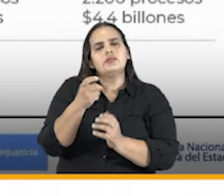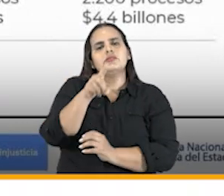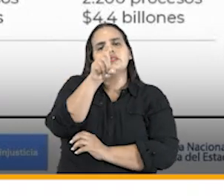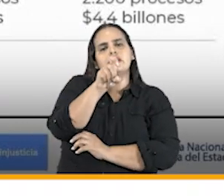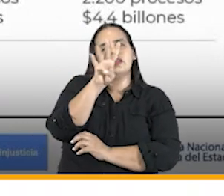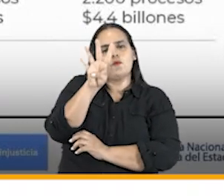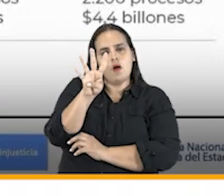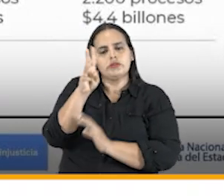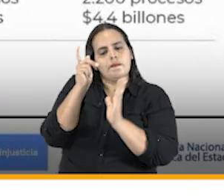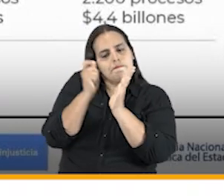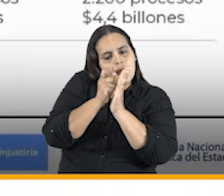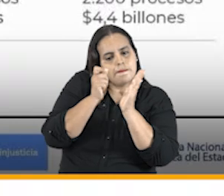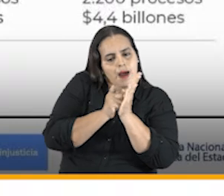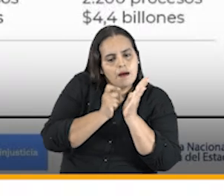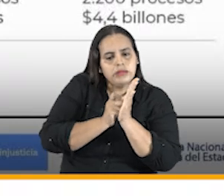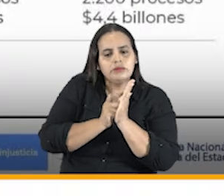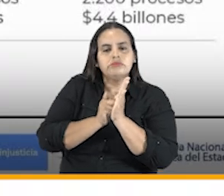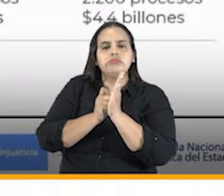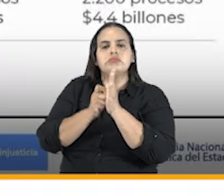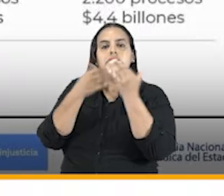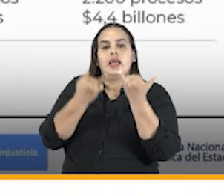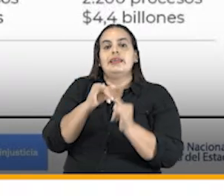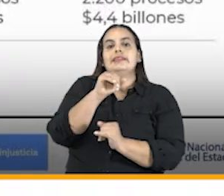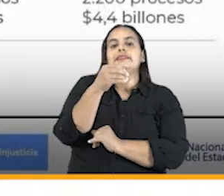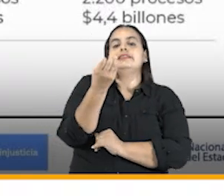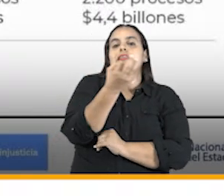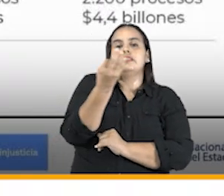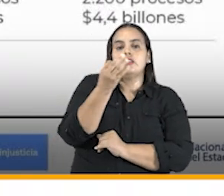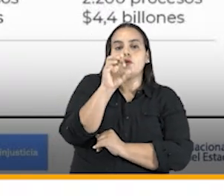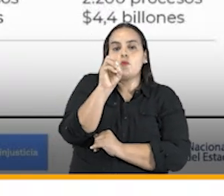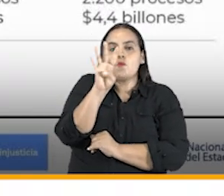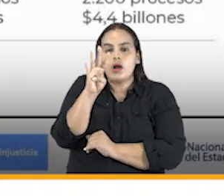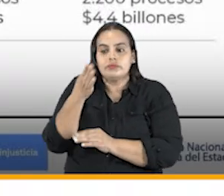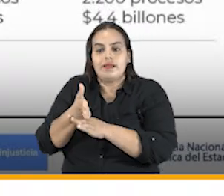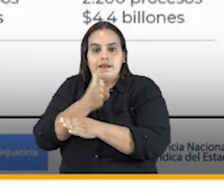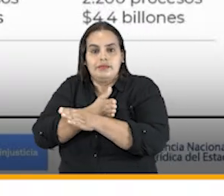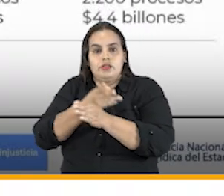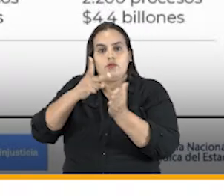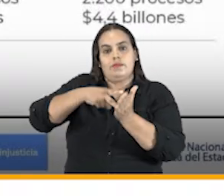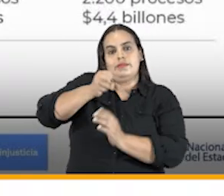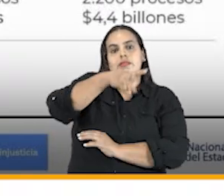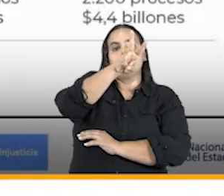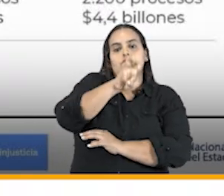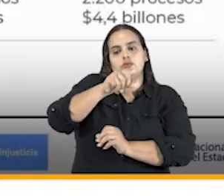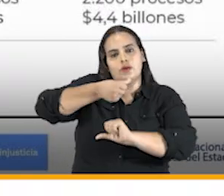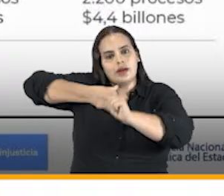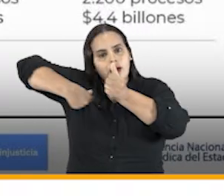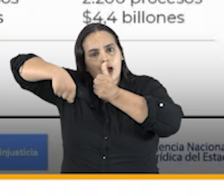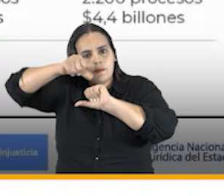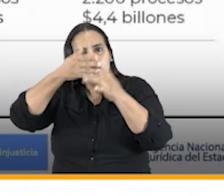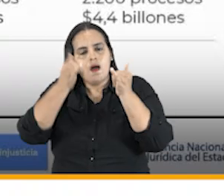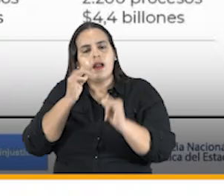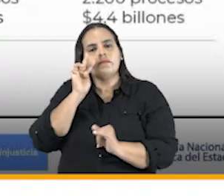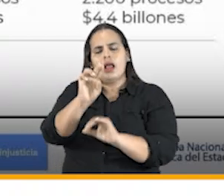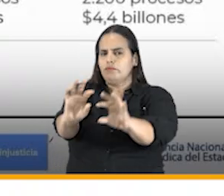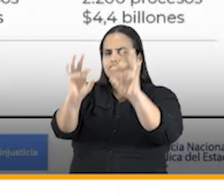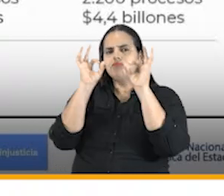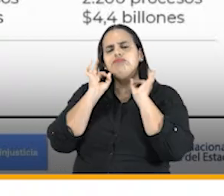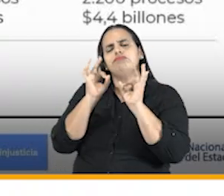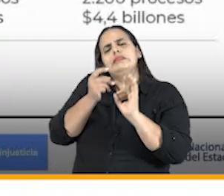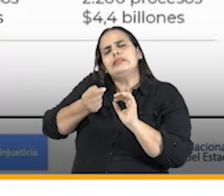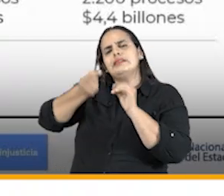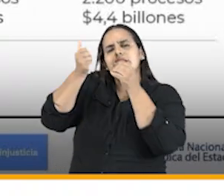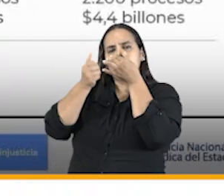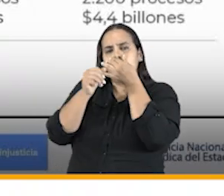pasando de 304 casos que teníamos en el 2018 con una tasa de éxito cercana al 85,